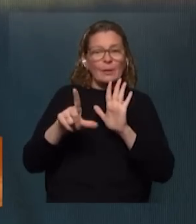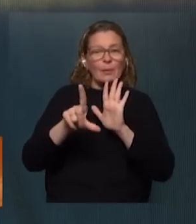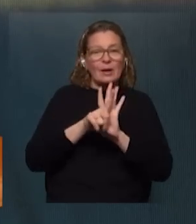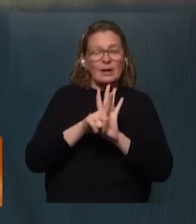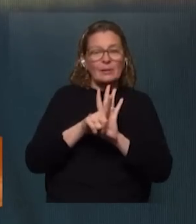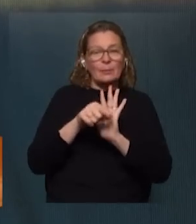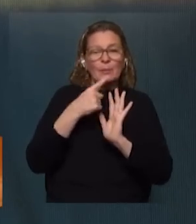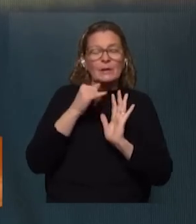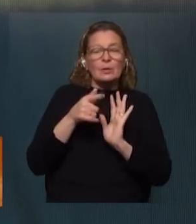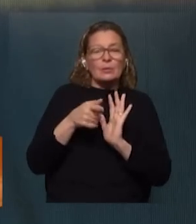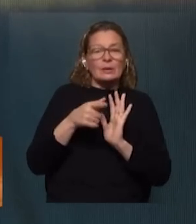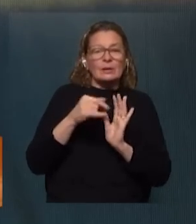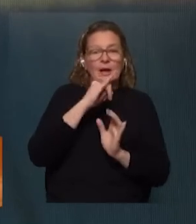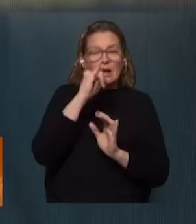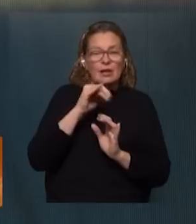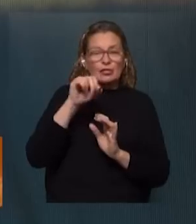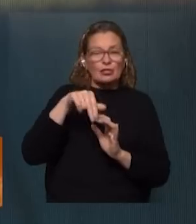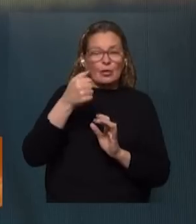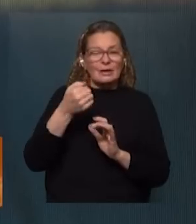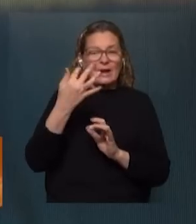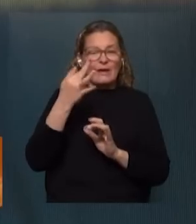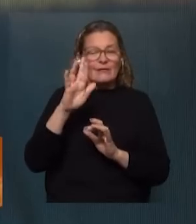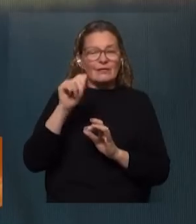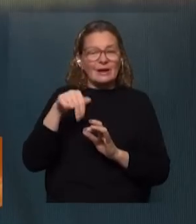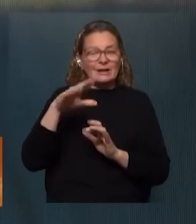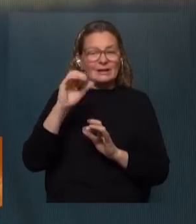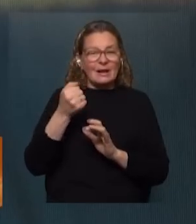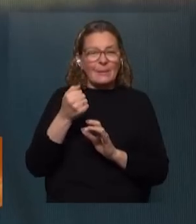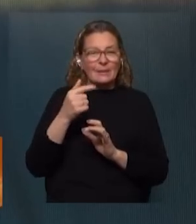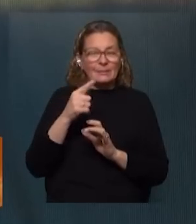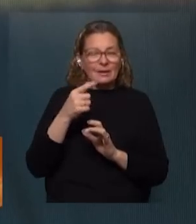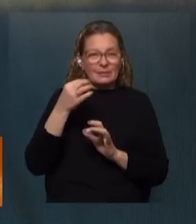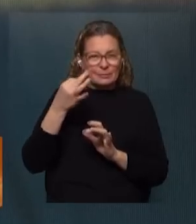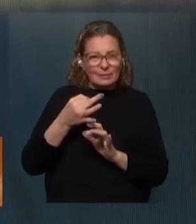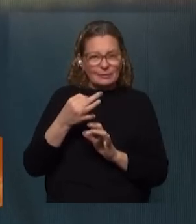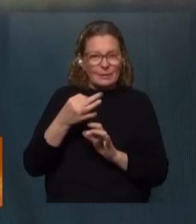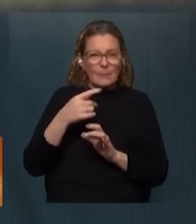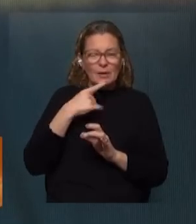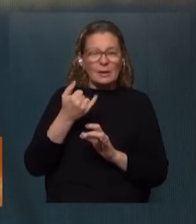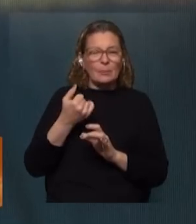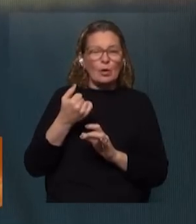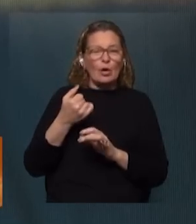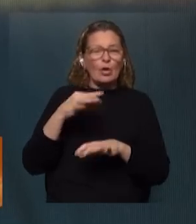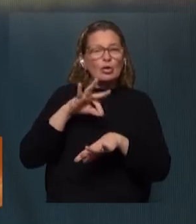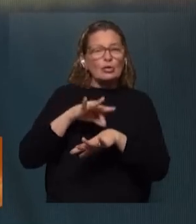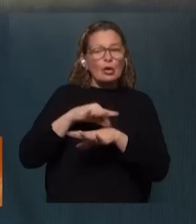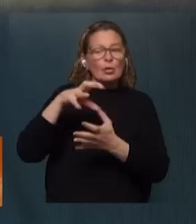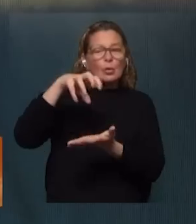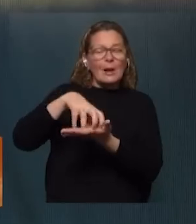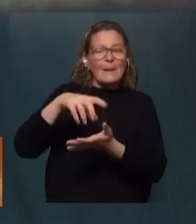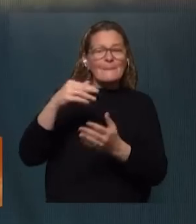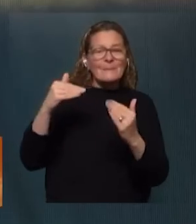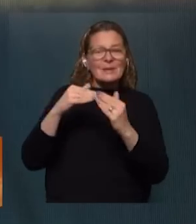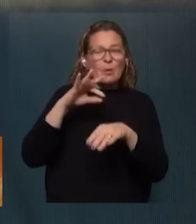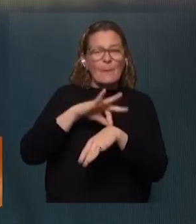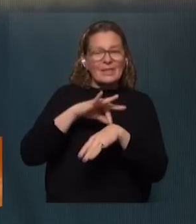tú tenés por ejemplo las zonas francas tenés para ser bien concisa las mutualistas el mismo médico o